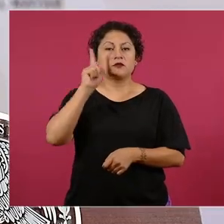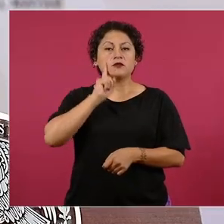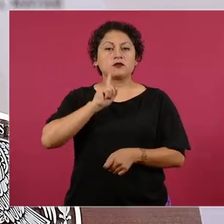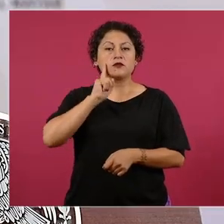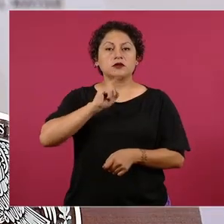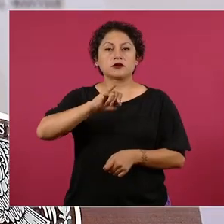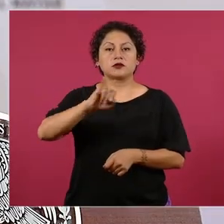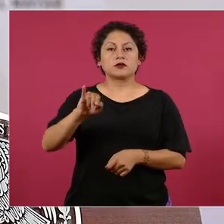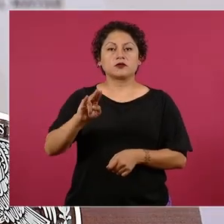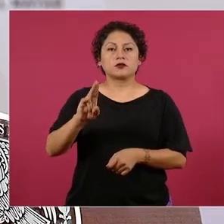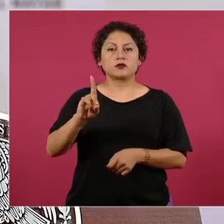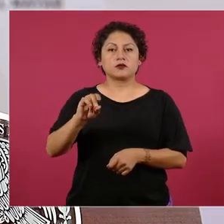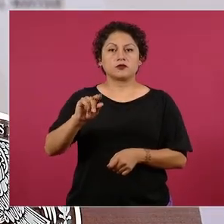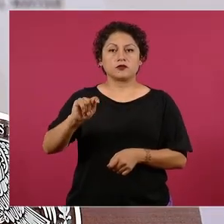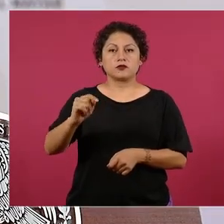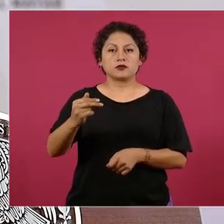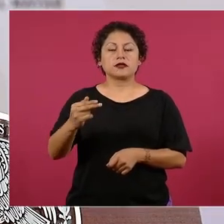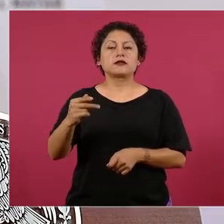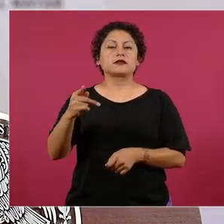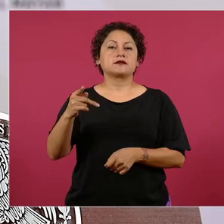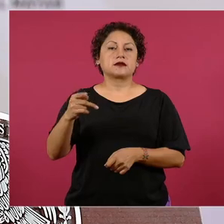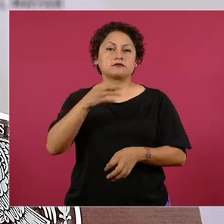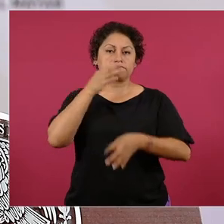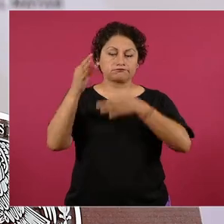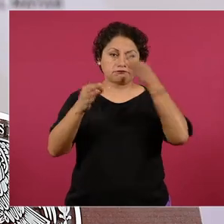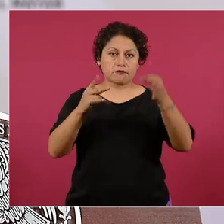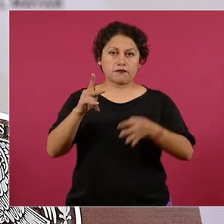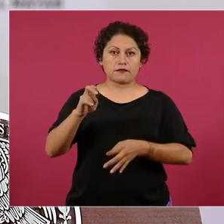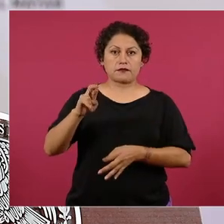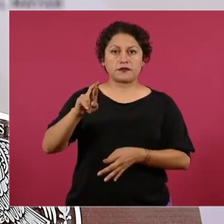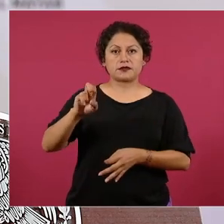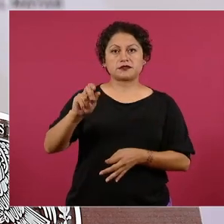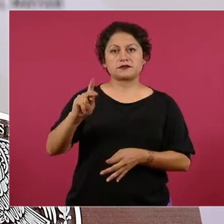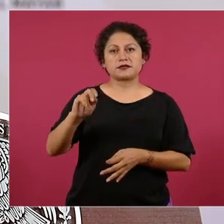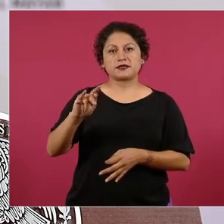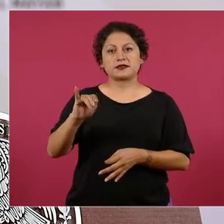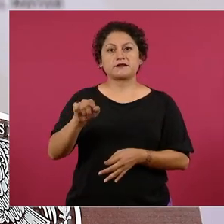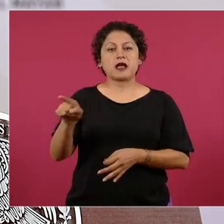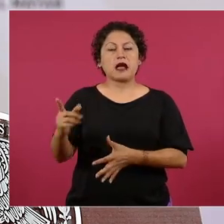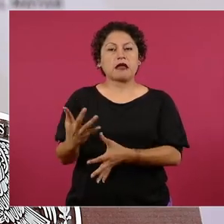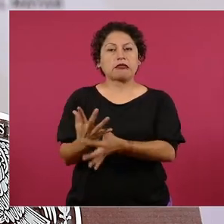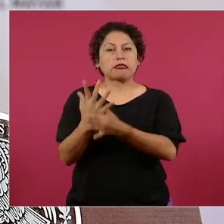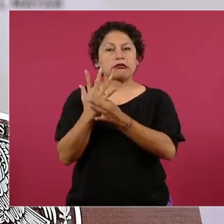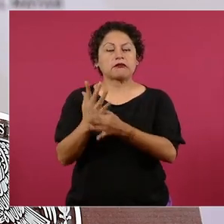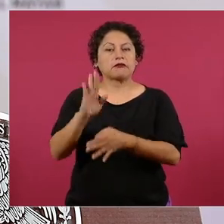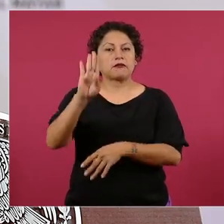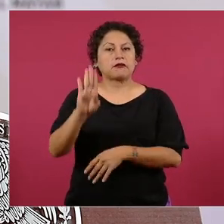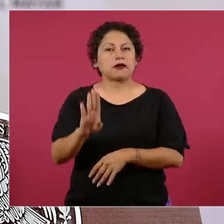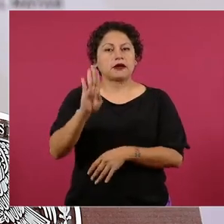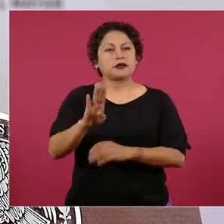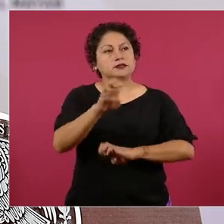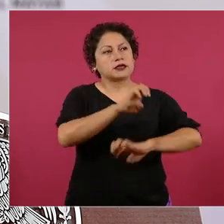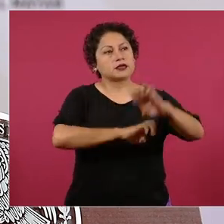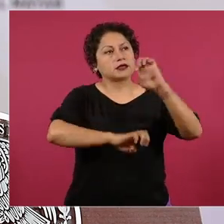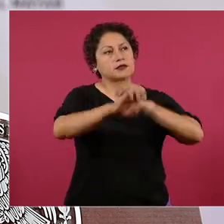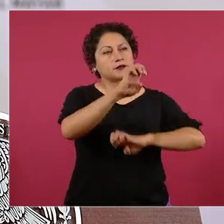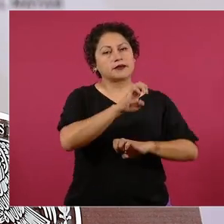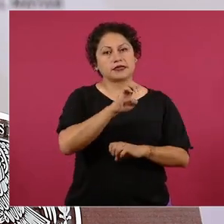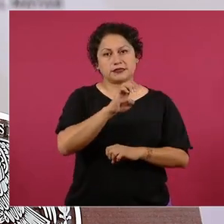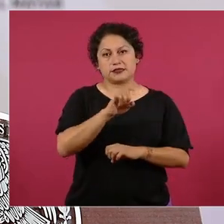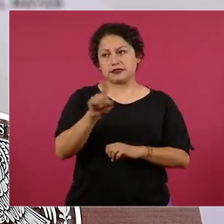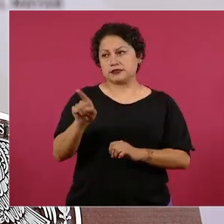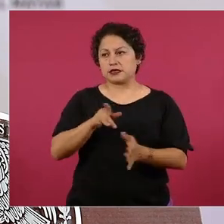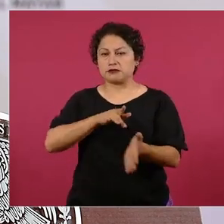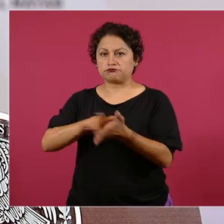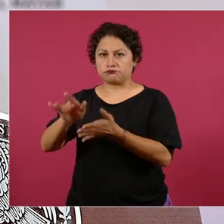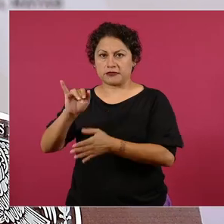Reyes, de Perspectivas Emeques, sobre un supuesto beneficio a empresas por parte de Ingenestar. Y aquí sí es